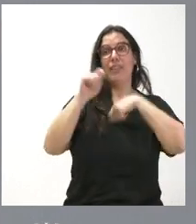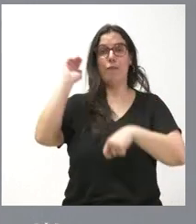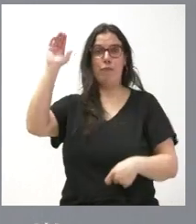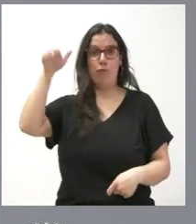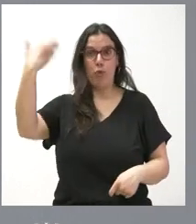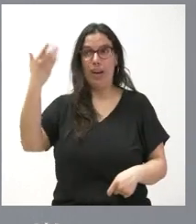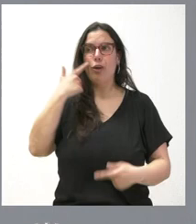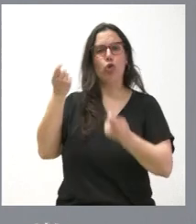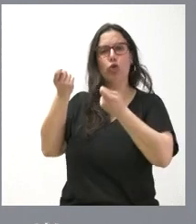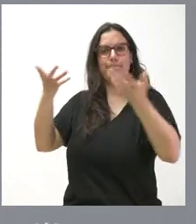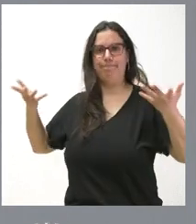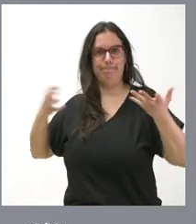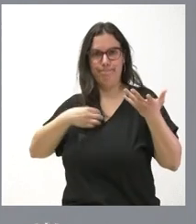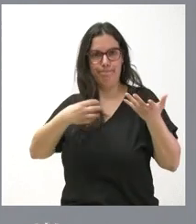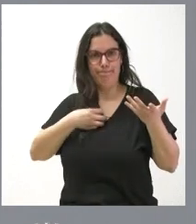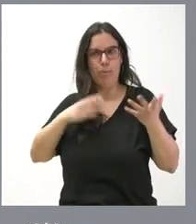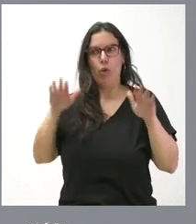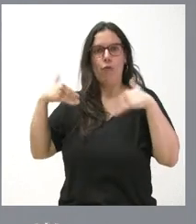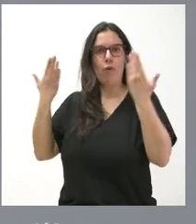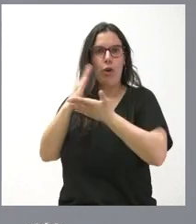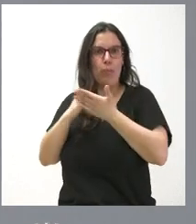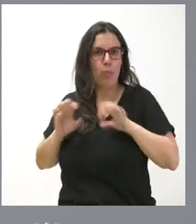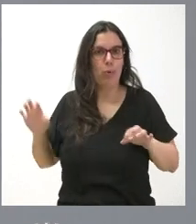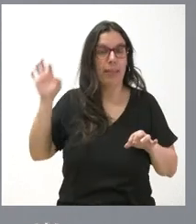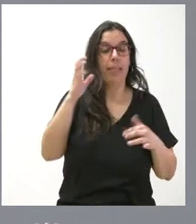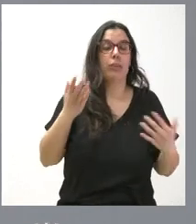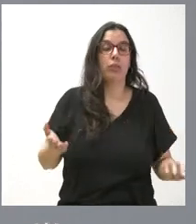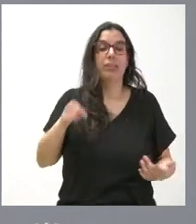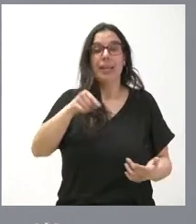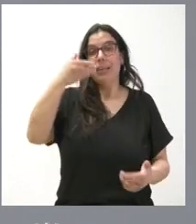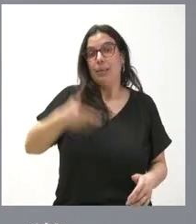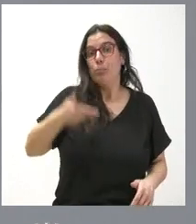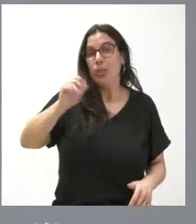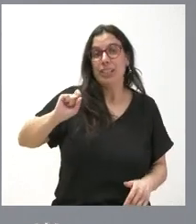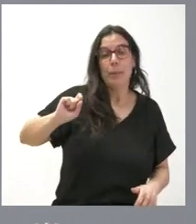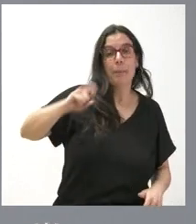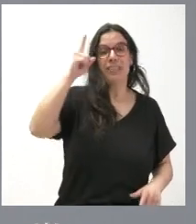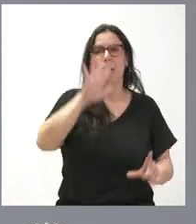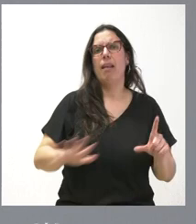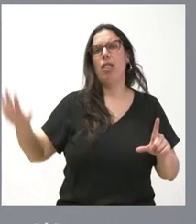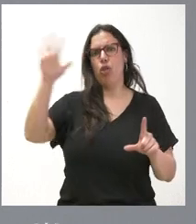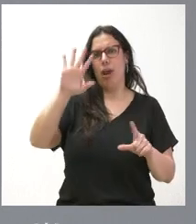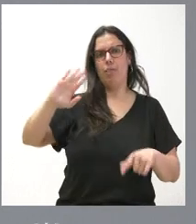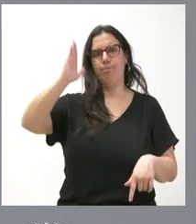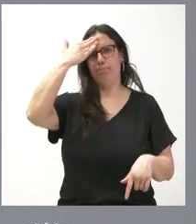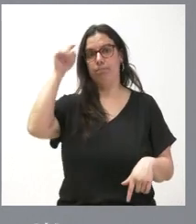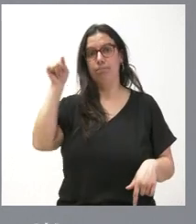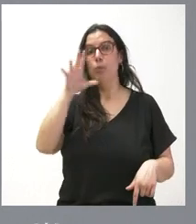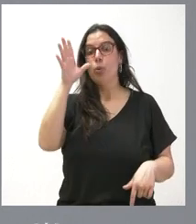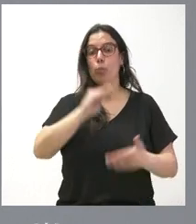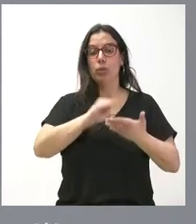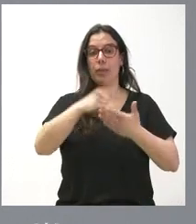otros muy relevantes fuera de nuestra comunidad autónoma. Y, por tanto, ahí el examen fundamental es el que tiene que ver con el ámbito nacional. ¿Por qué? Porque muchos de los productos